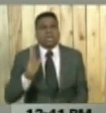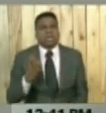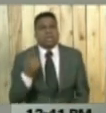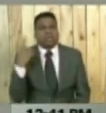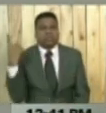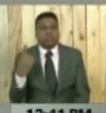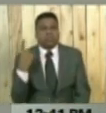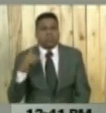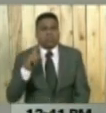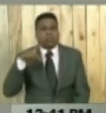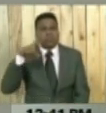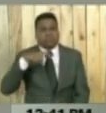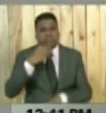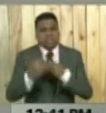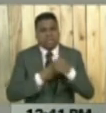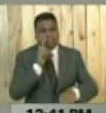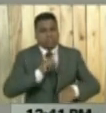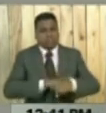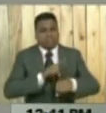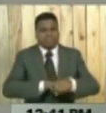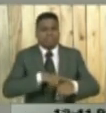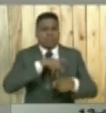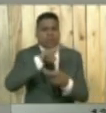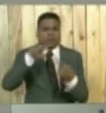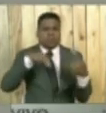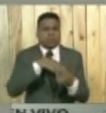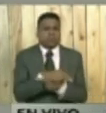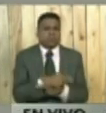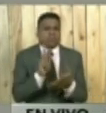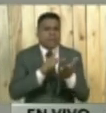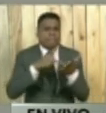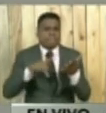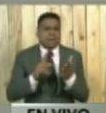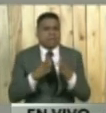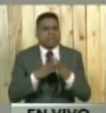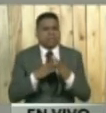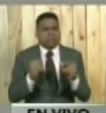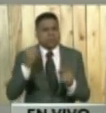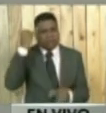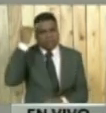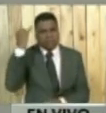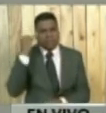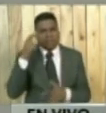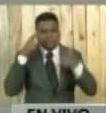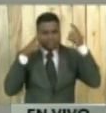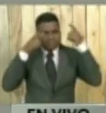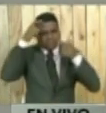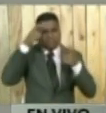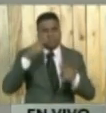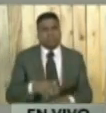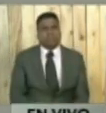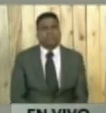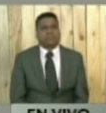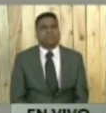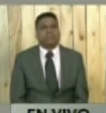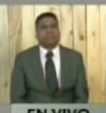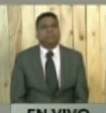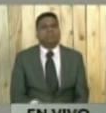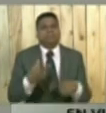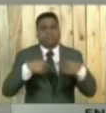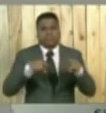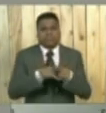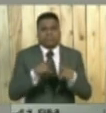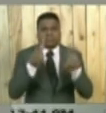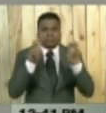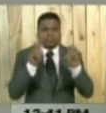es posible en tiempos de revolución y que forma parte del legado de nuestro comandante supremo Hugo Chávez, así como también la OLP en nueva